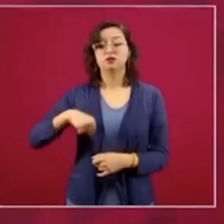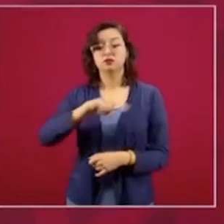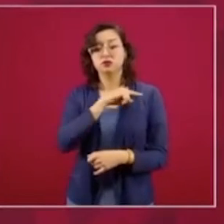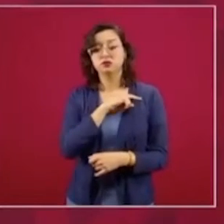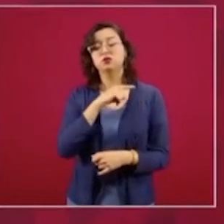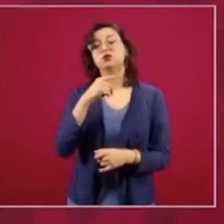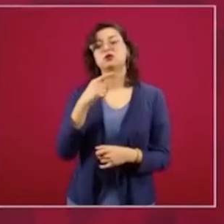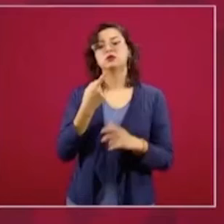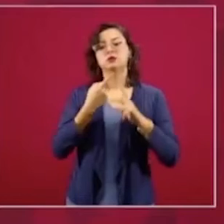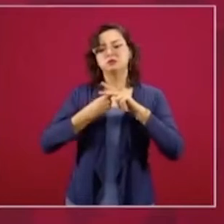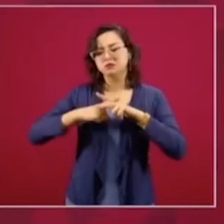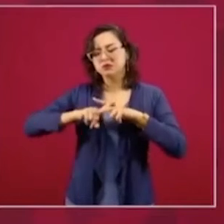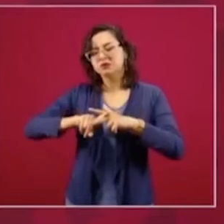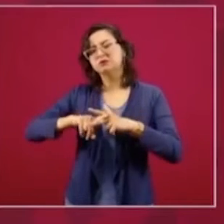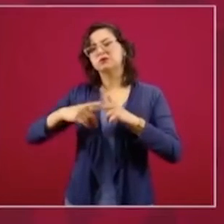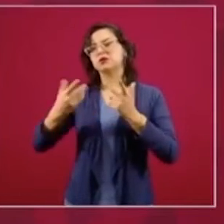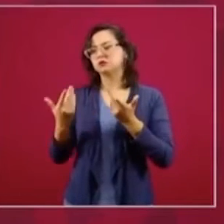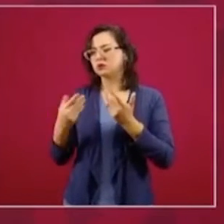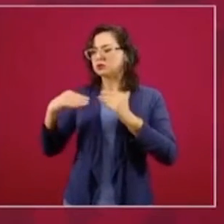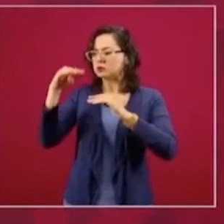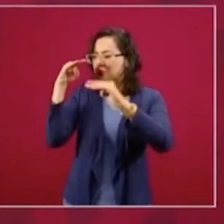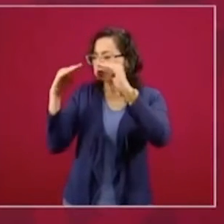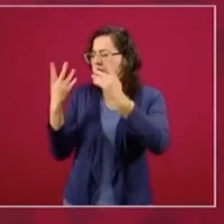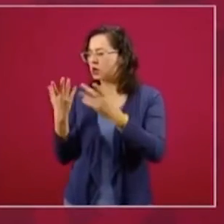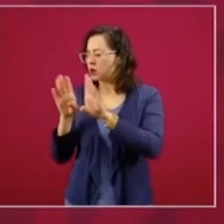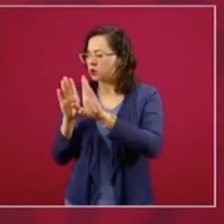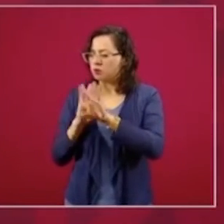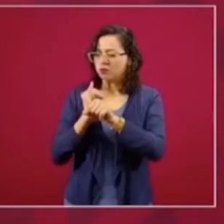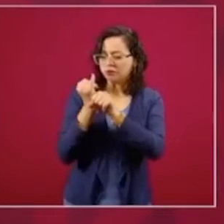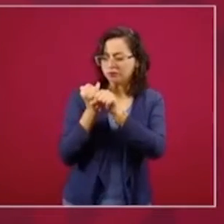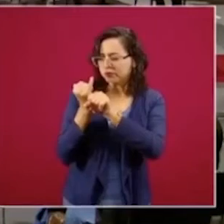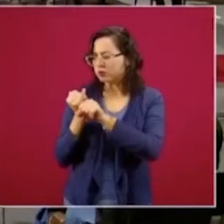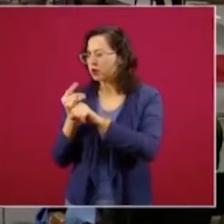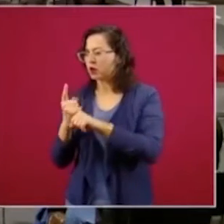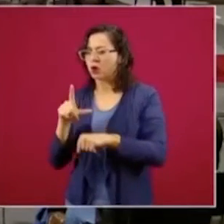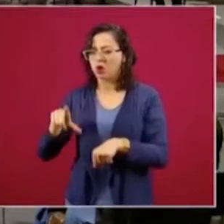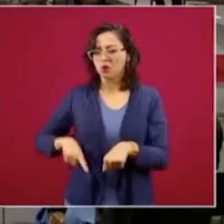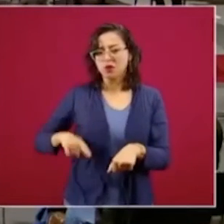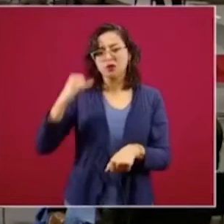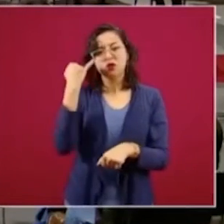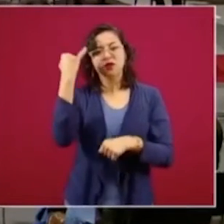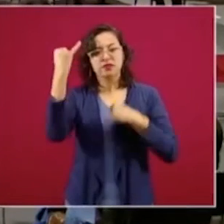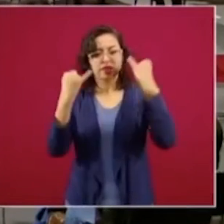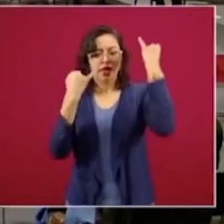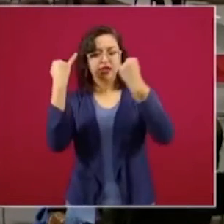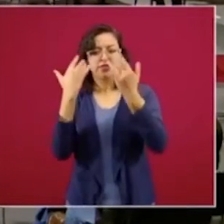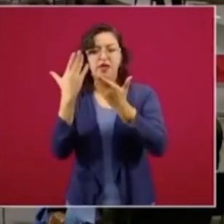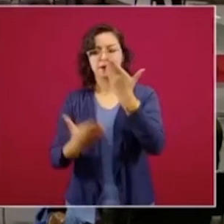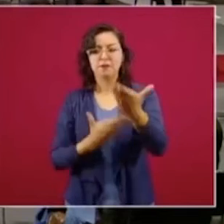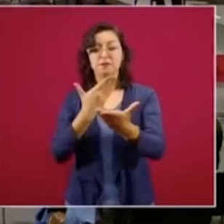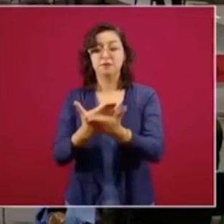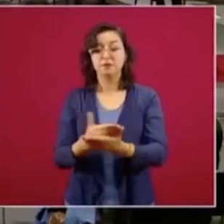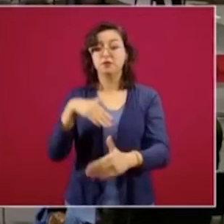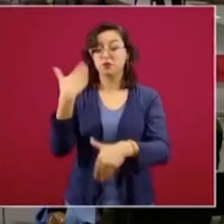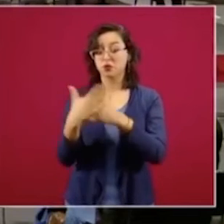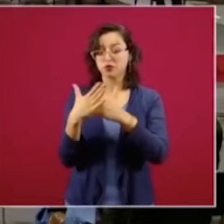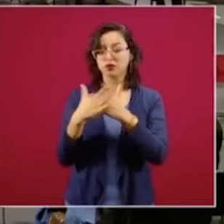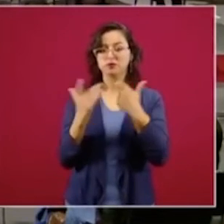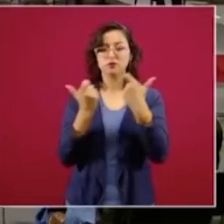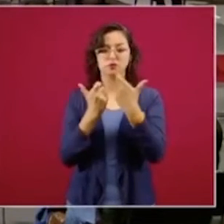junto con diferentes grupos para poder impactar de manera positiva y proponer al gobierno algunas ideas en materia de reactivación económica.